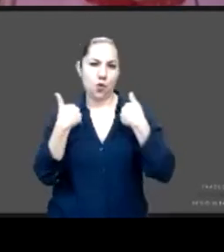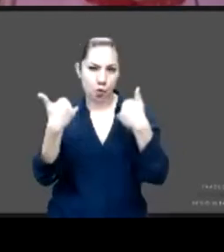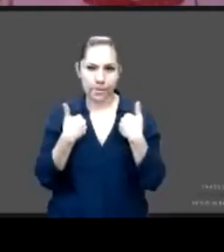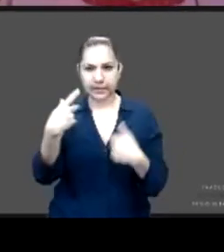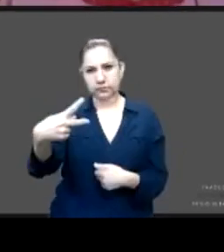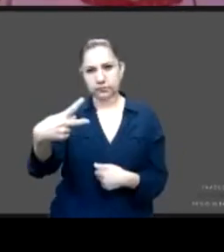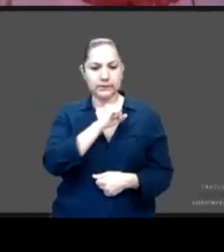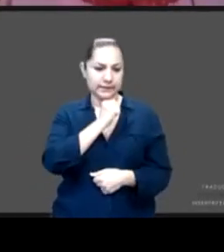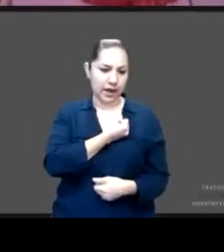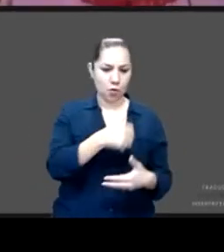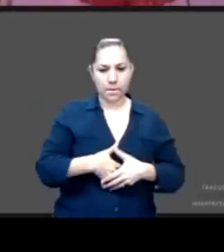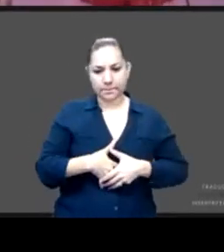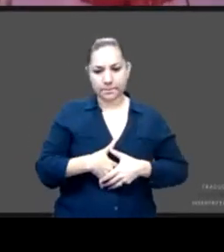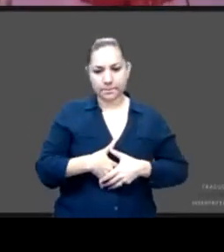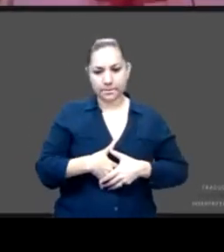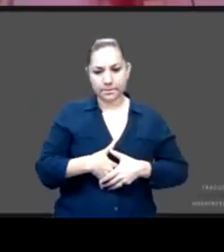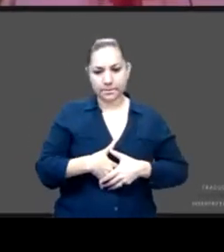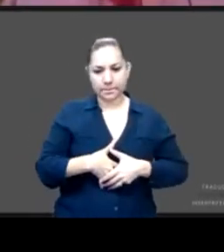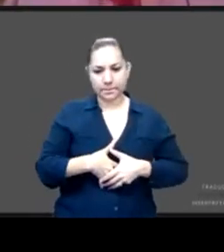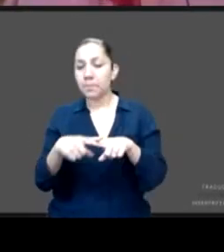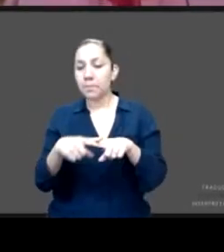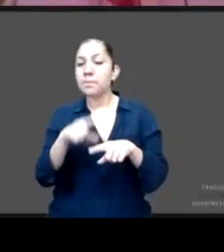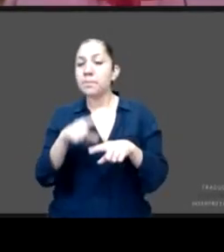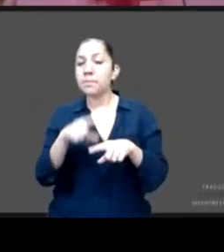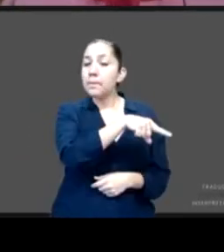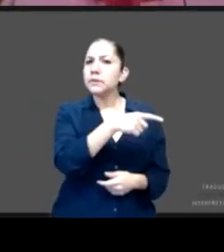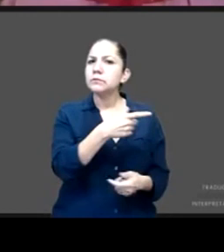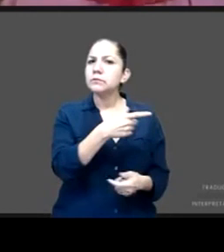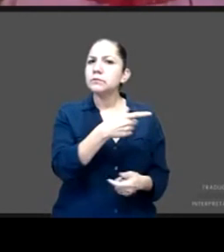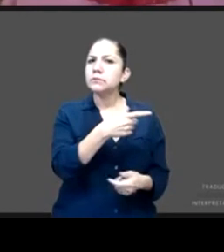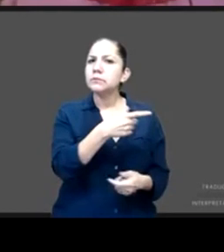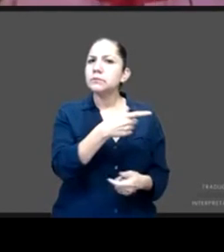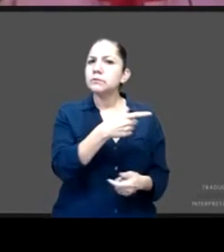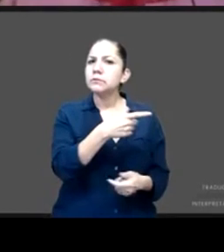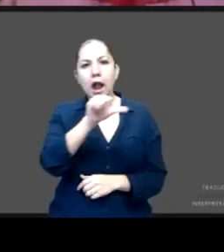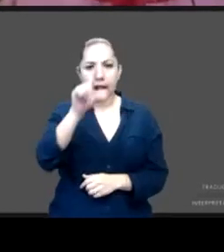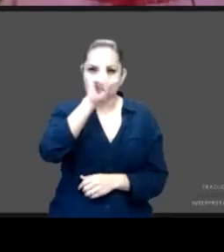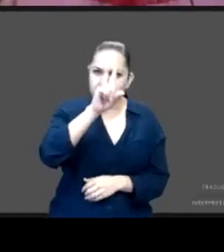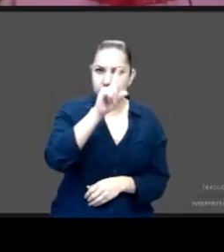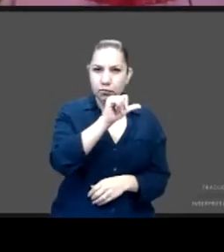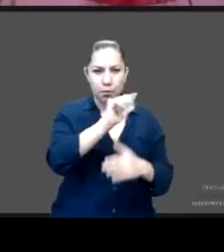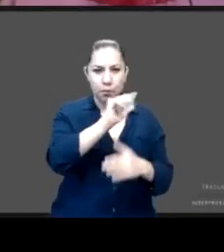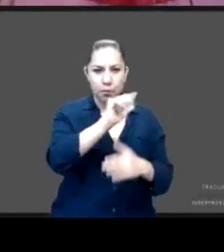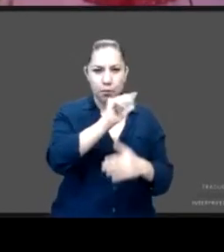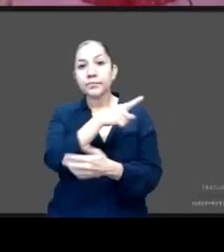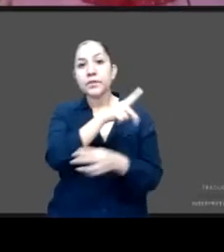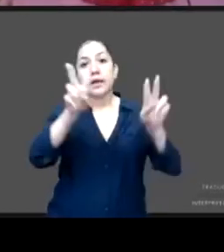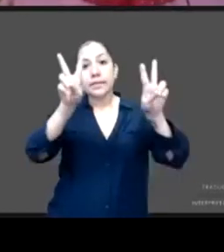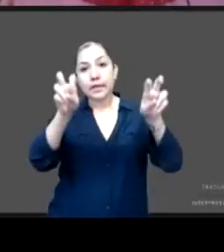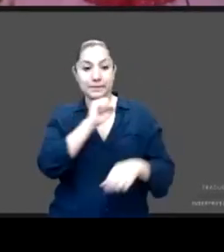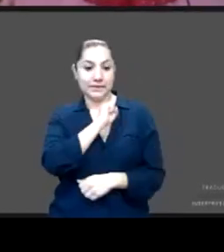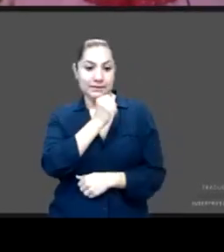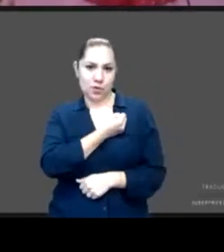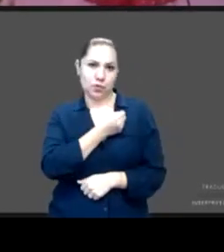importante trabajo como oficial nacional de programas y como jefe de área de salud sexual y reproductiva en el Fondo de